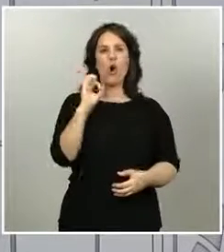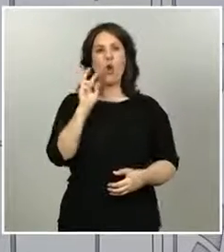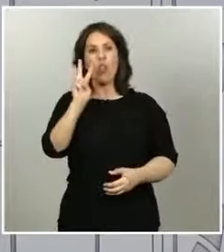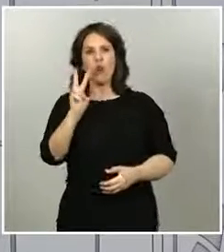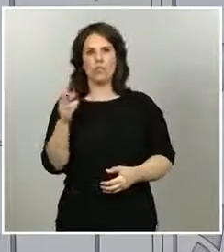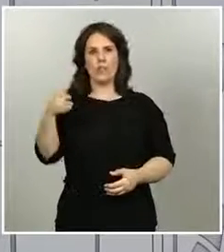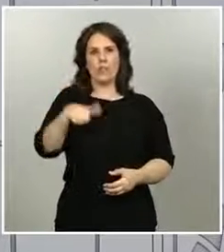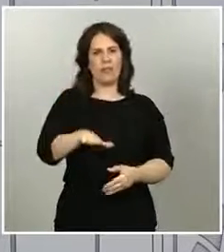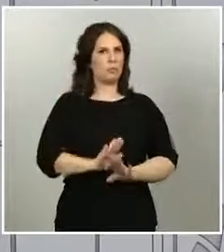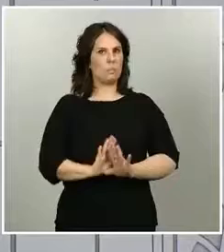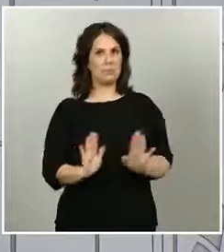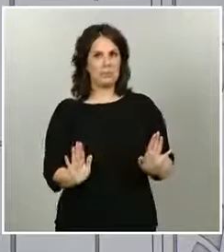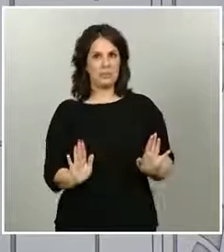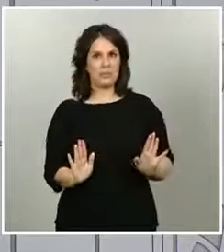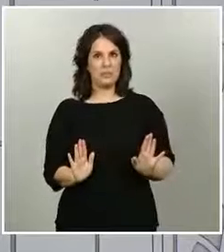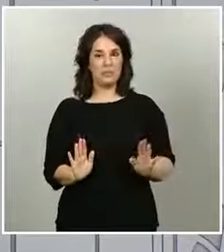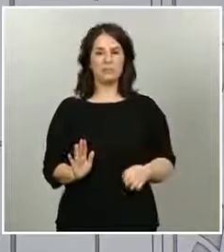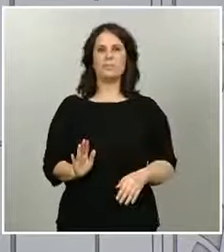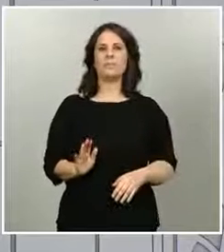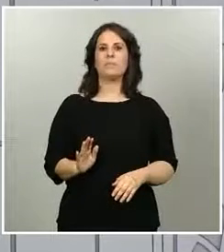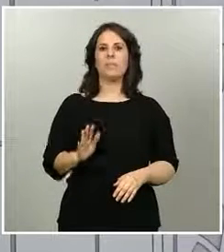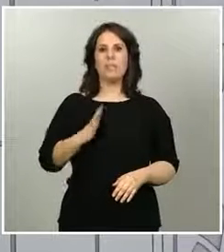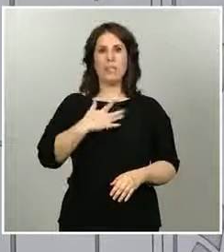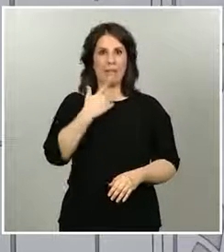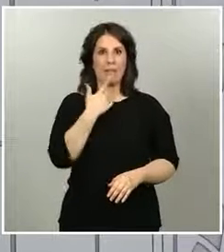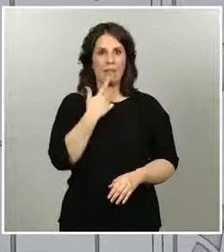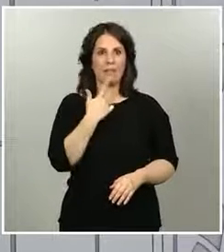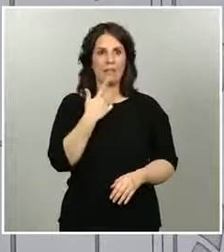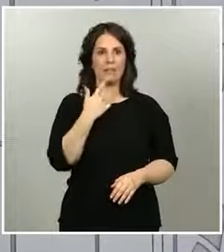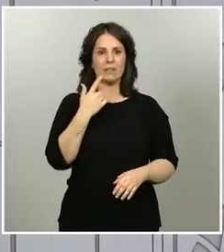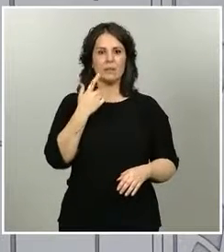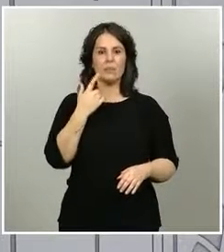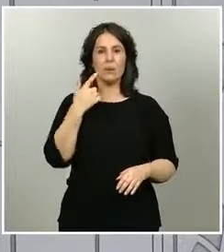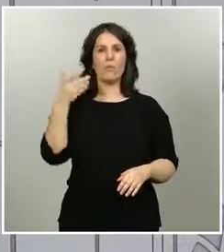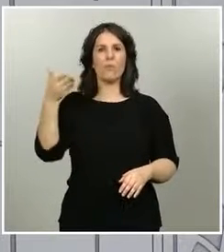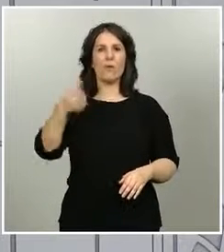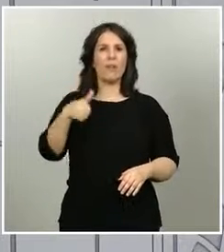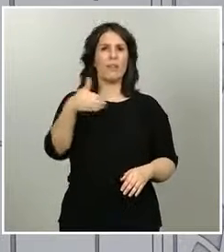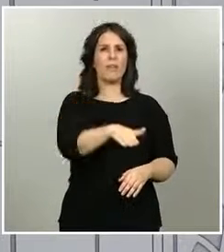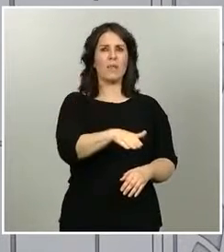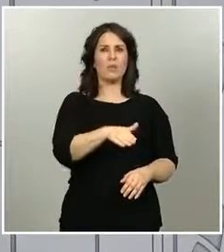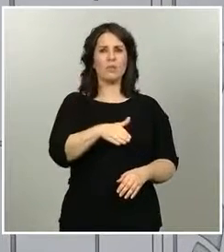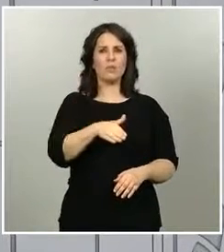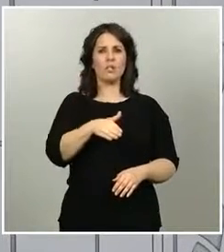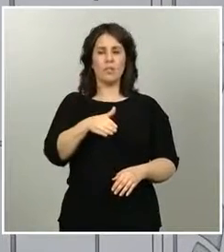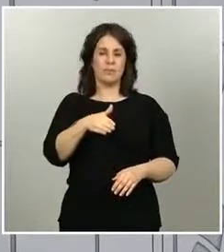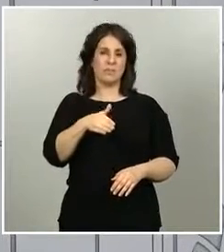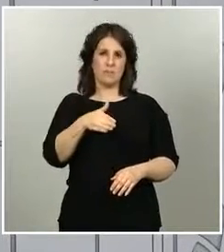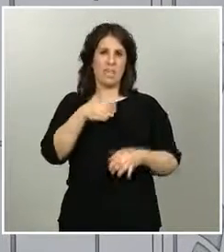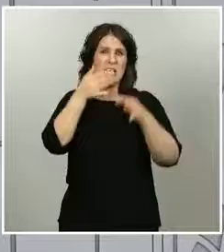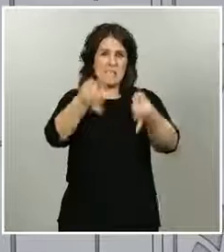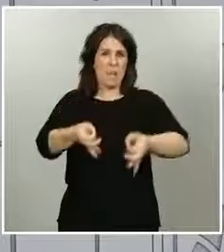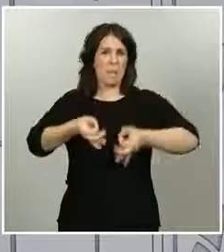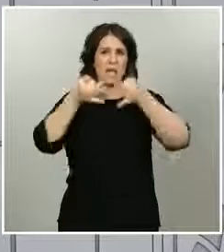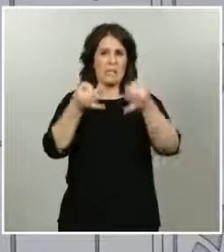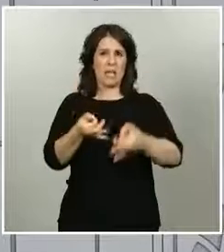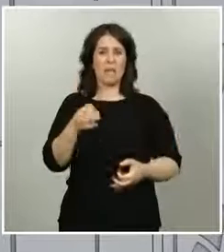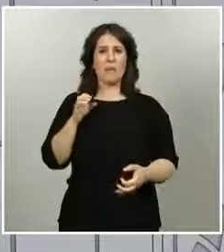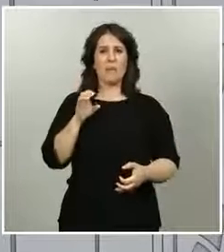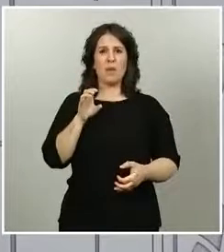que los fallecidos, de hecho, se concentran en las 3 o 4 comunidades que han tenido un impacto mayor de la epidemia.